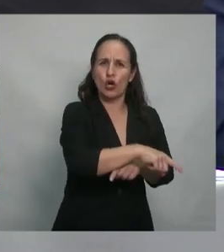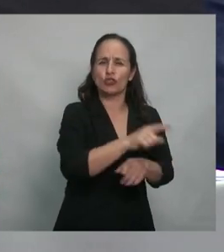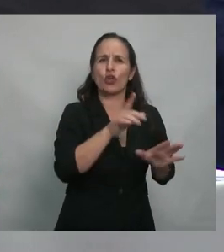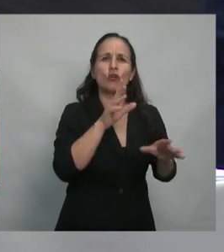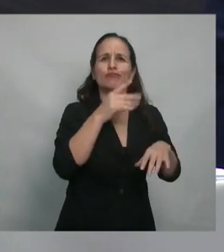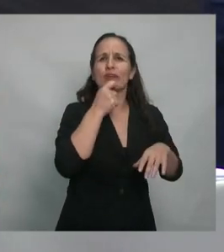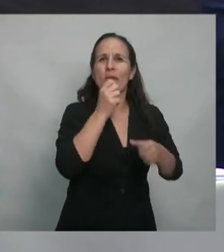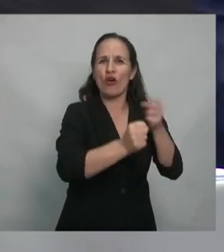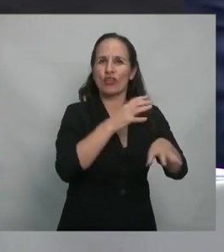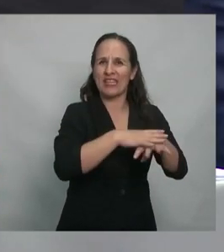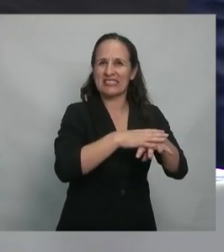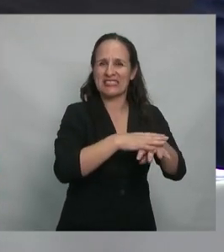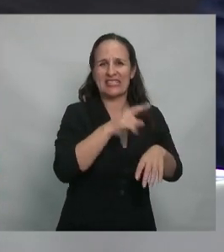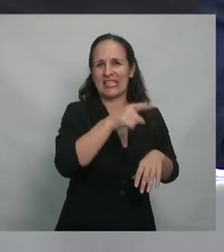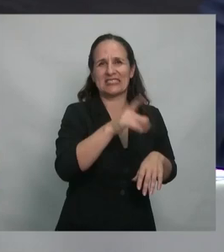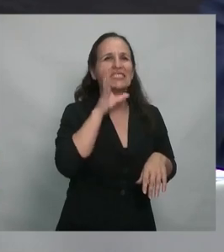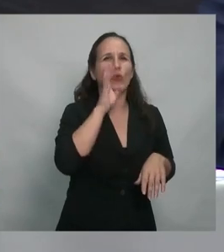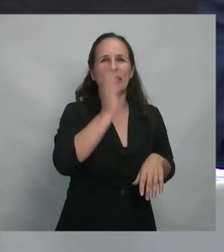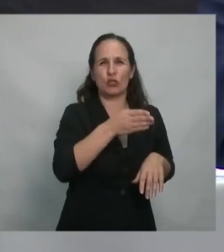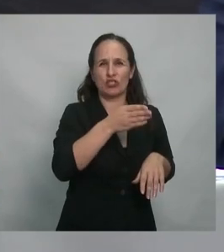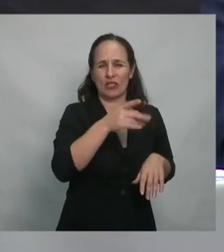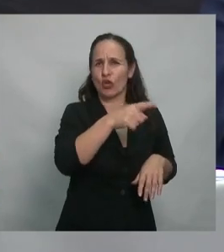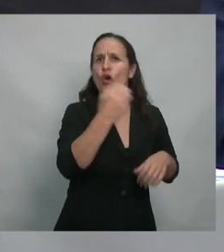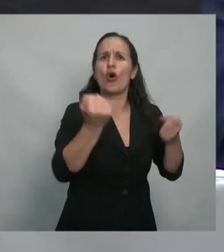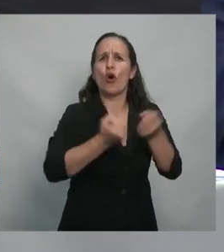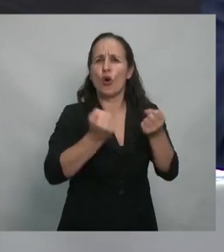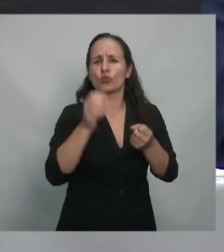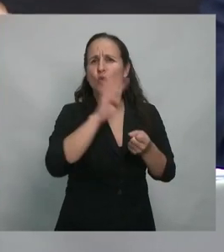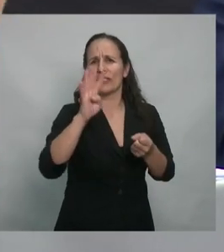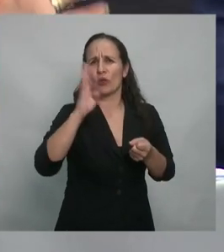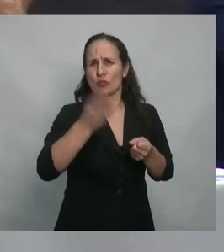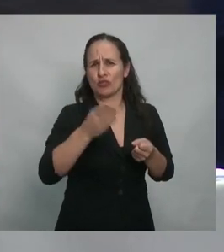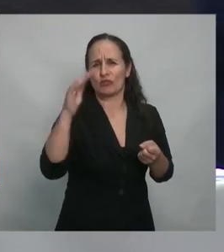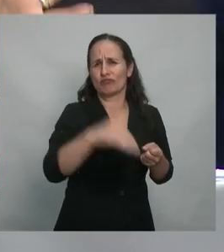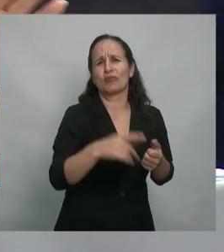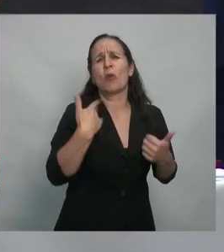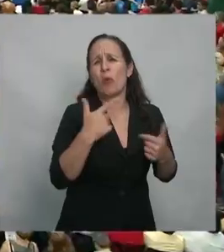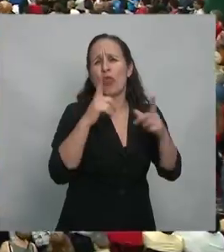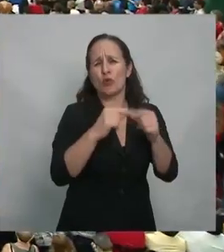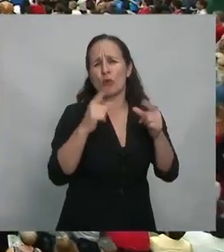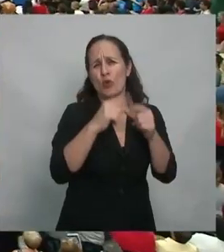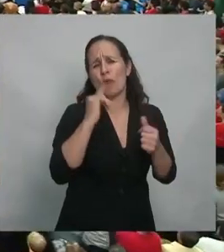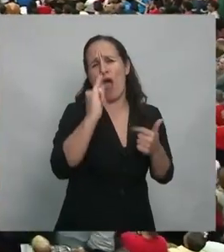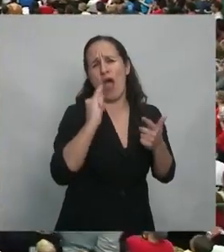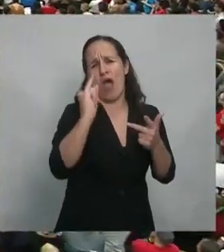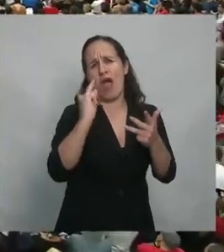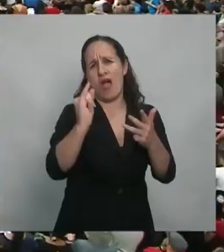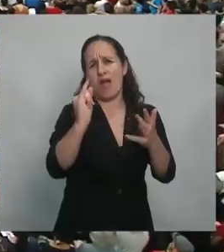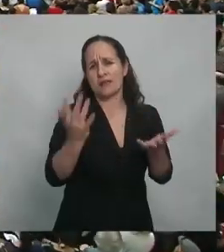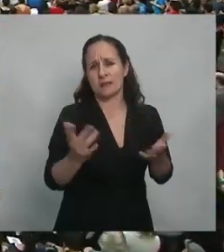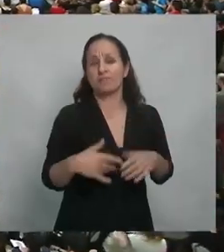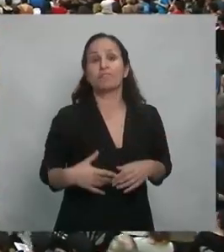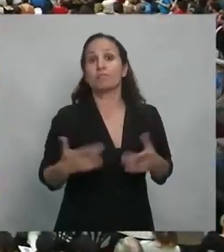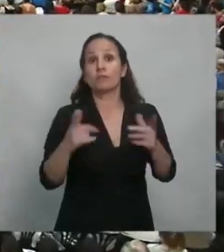del 50%, por ejemplo, o en la automotriz del 44%. Y podríamos seguir con números y números. La